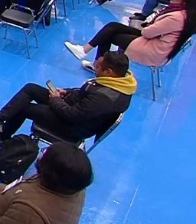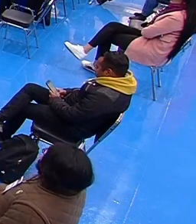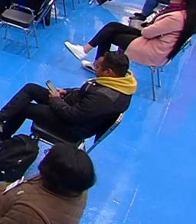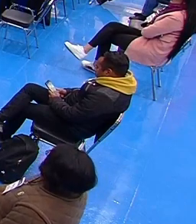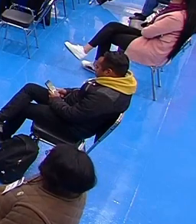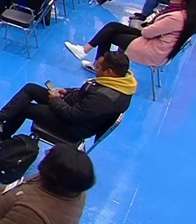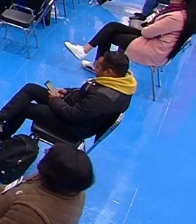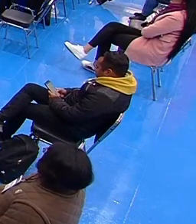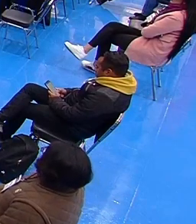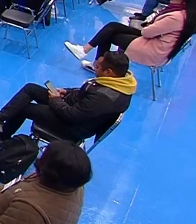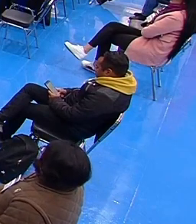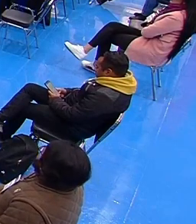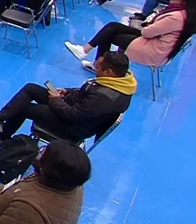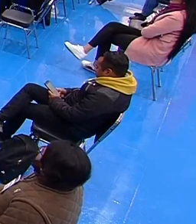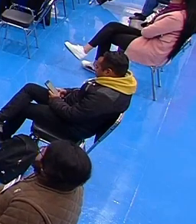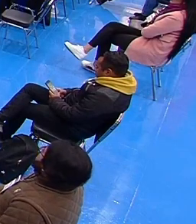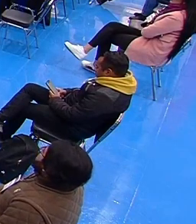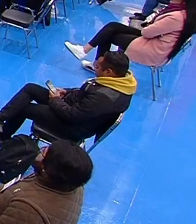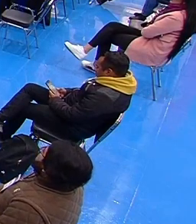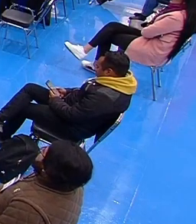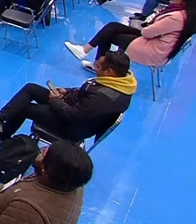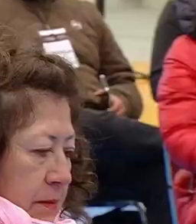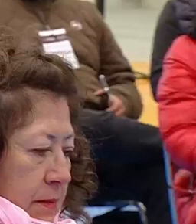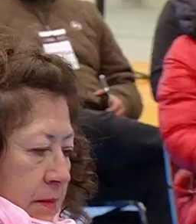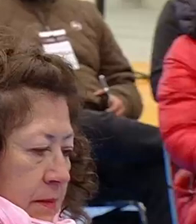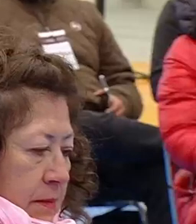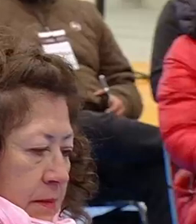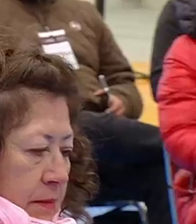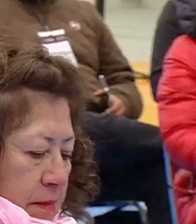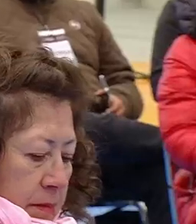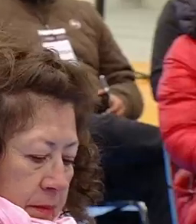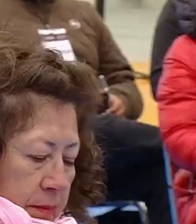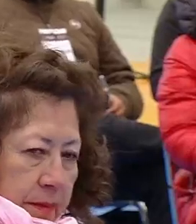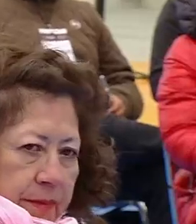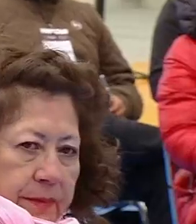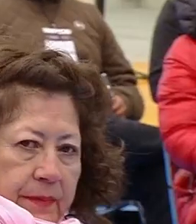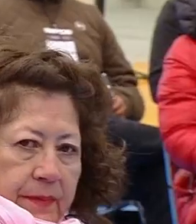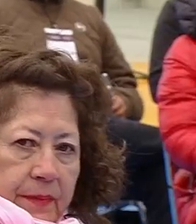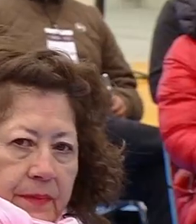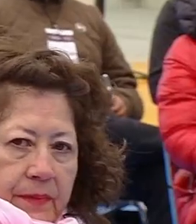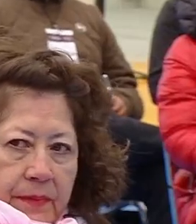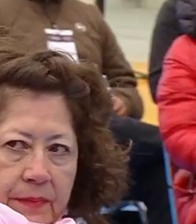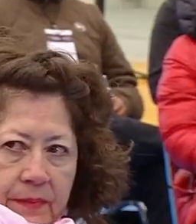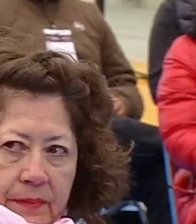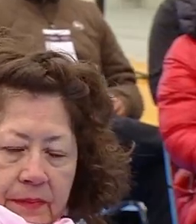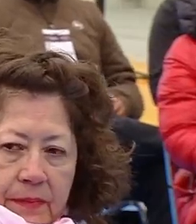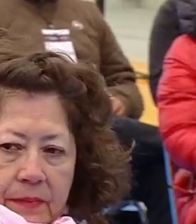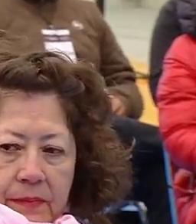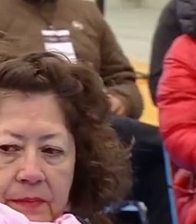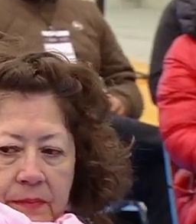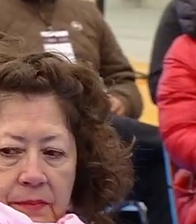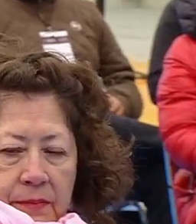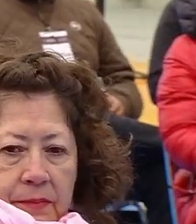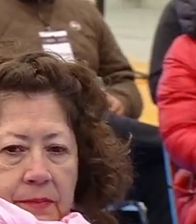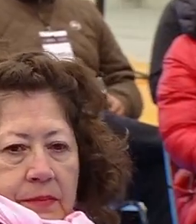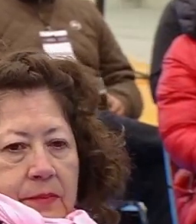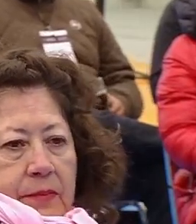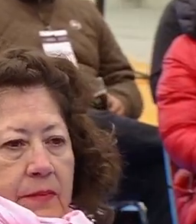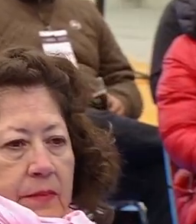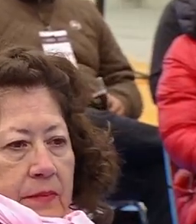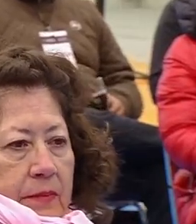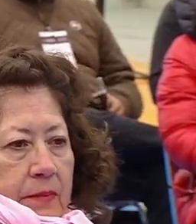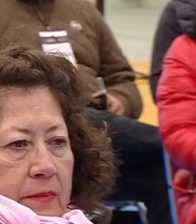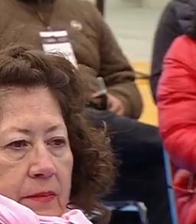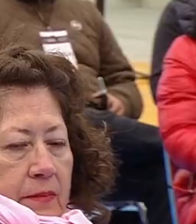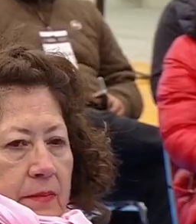en Francisco Zeta Mena se crezmaron cerca de 170 viviendas de campesinos pobres fueron apoyados por luchadores sociales de una organización